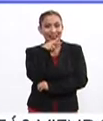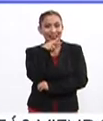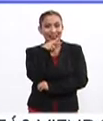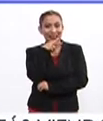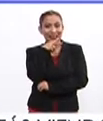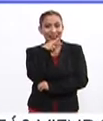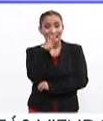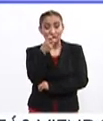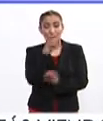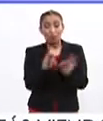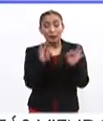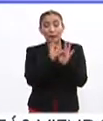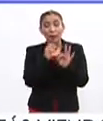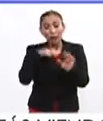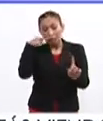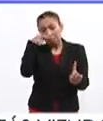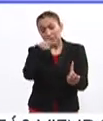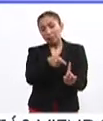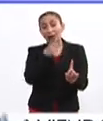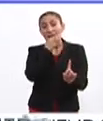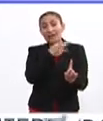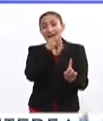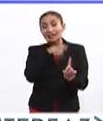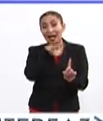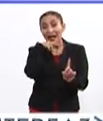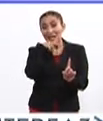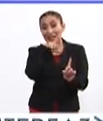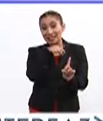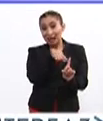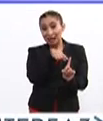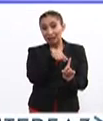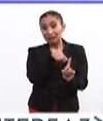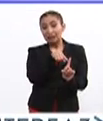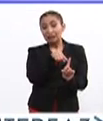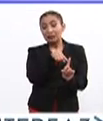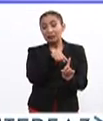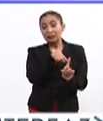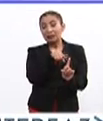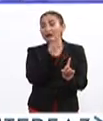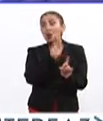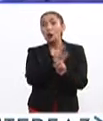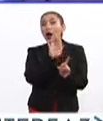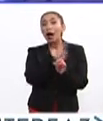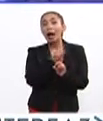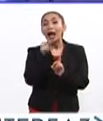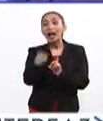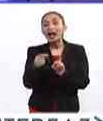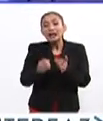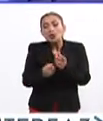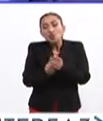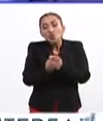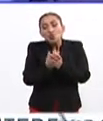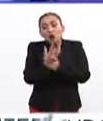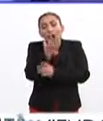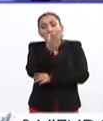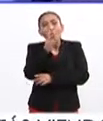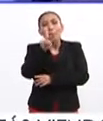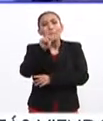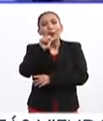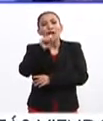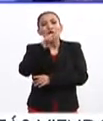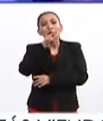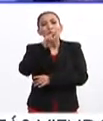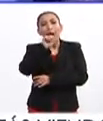Esto es muy importante porque el centro de la celebración de la Navidad es justamente el renacimiento, es la Pascua.